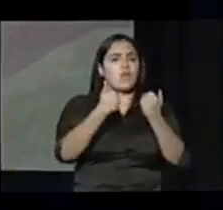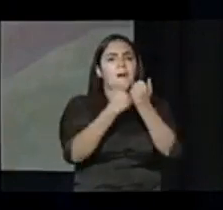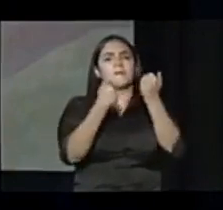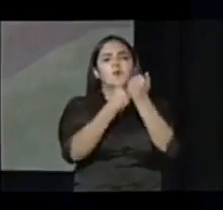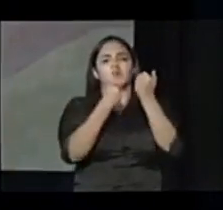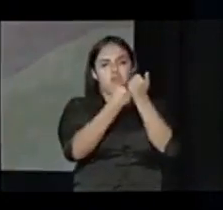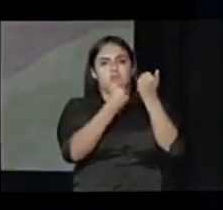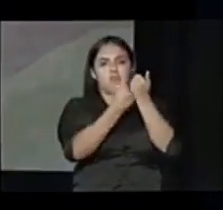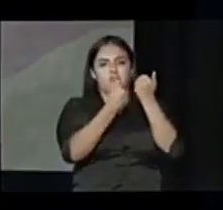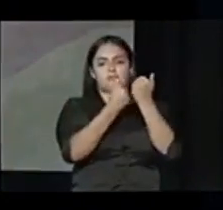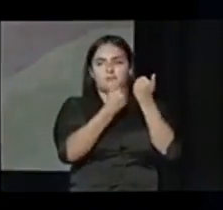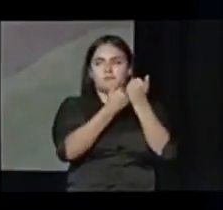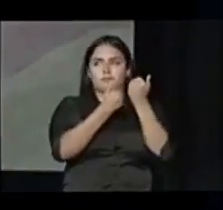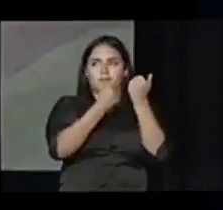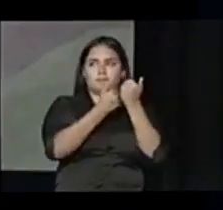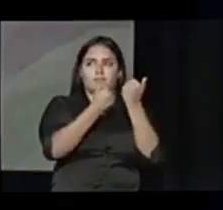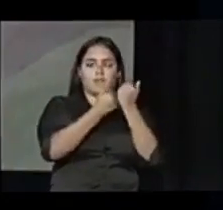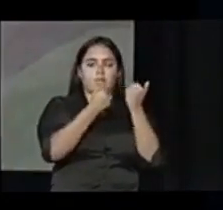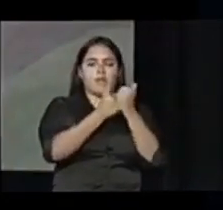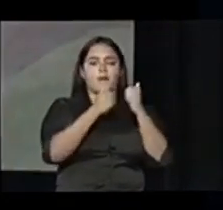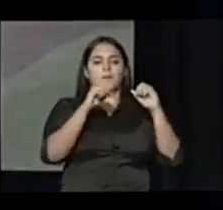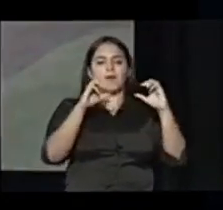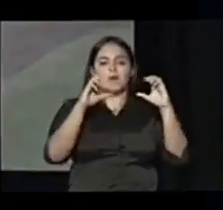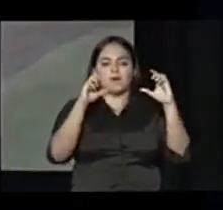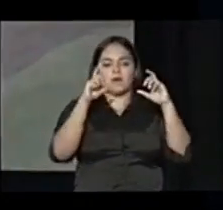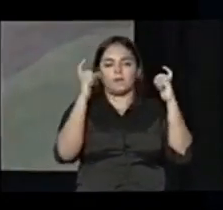precipicio fiscal de los fondos de medicare